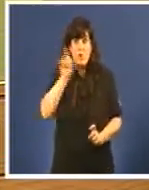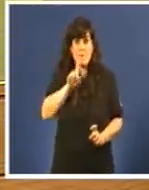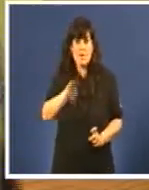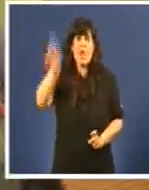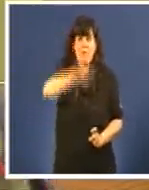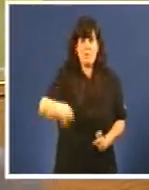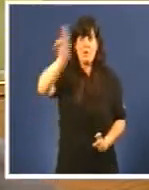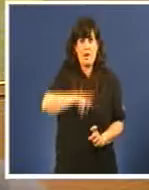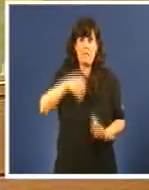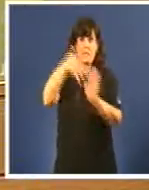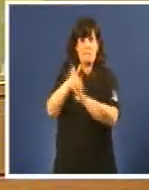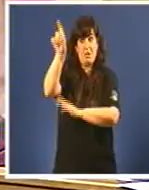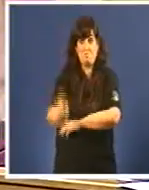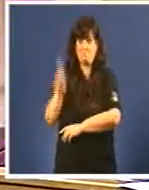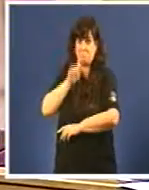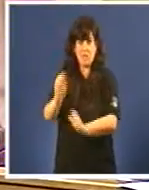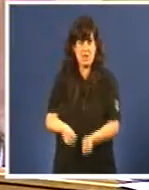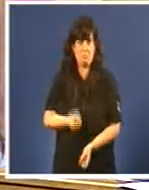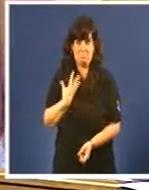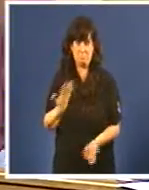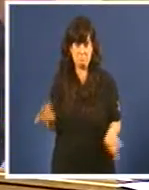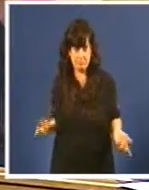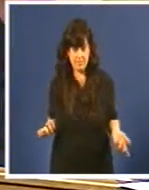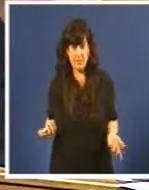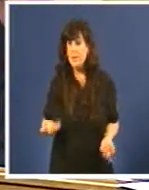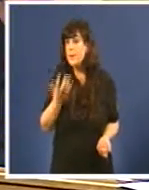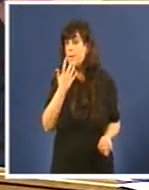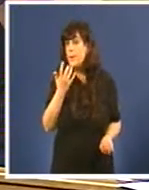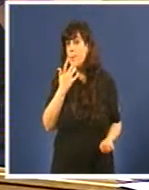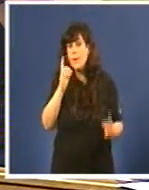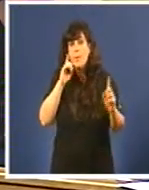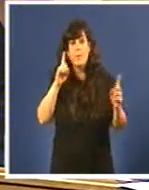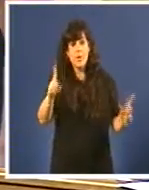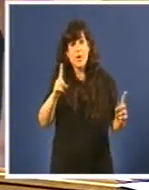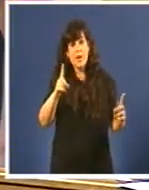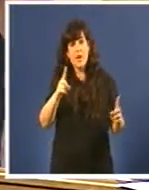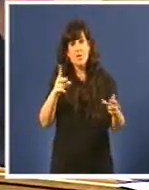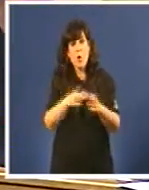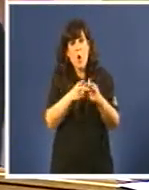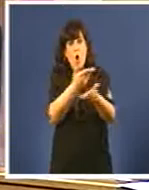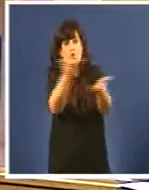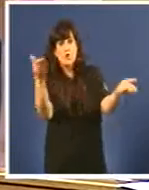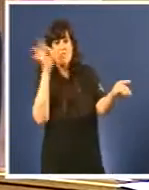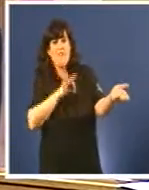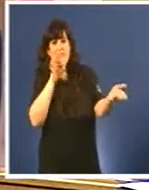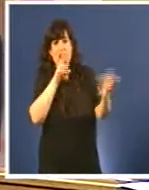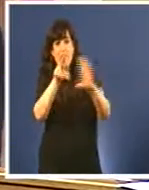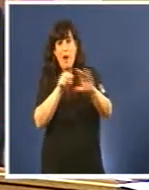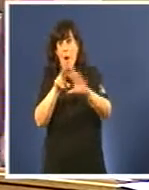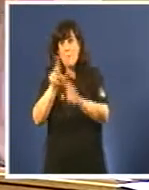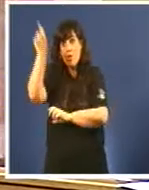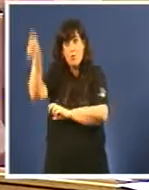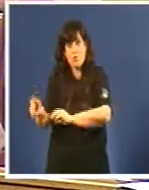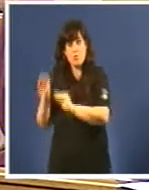que son. E poñer vídeos do señor Balseiro á sociedade galega sería denigrar o exercicio da